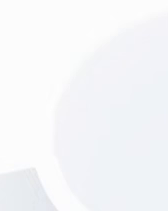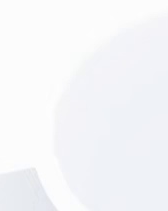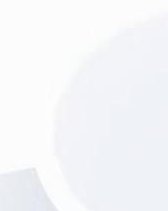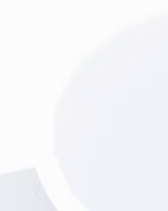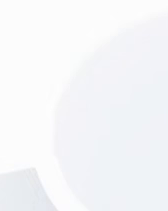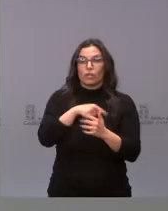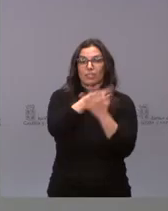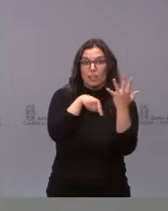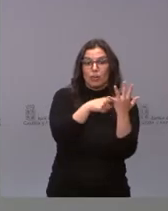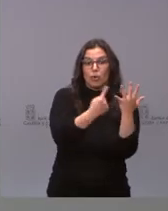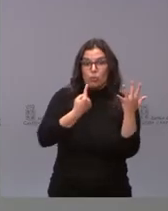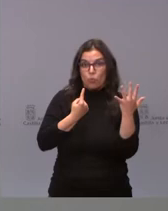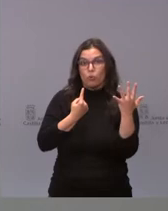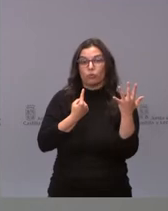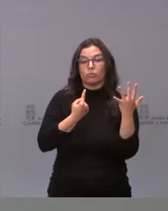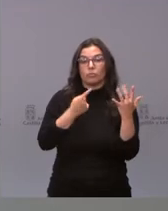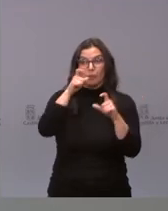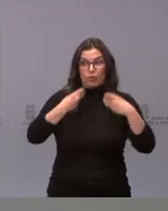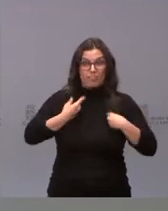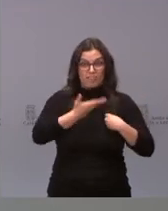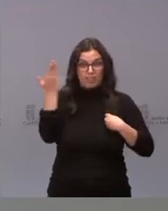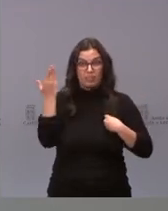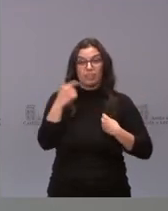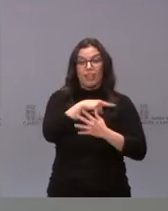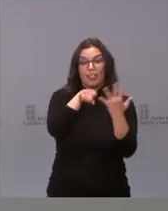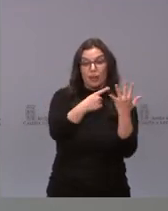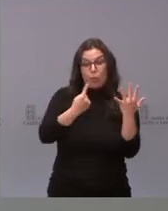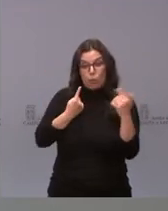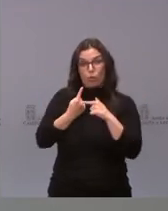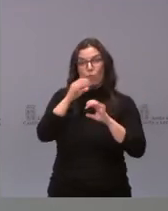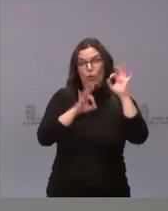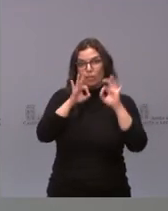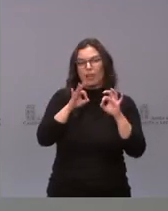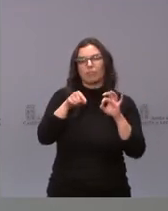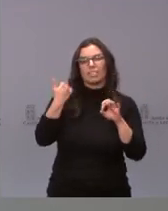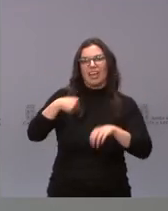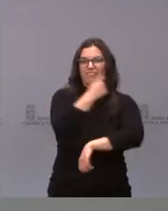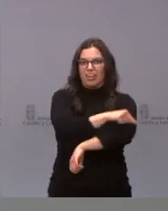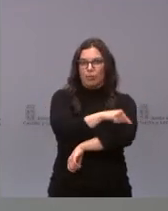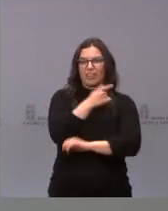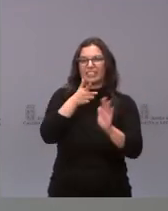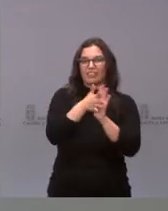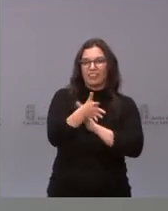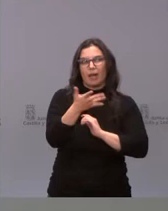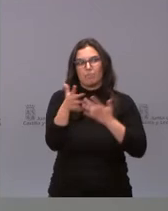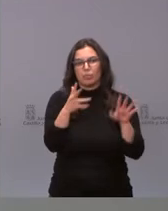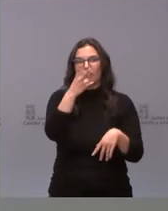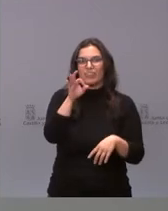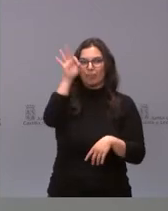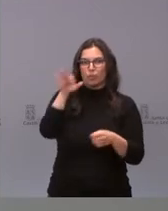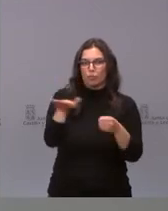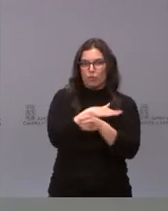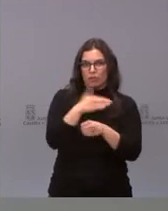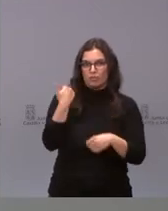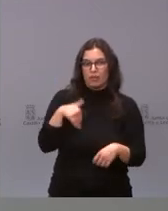de nuestros habitantes, de nuestra población en Castilla y León, está ya vacunada. Es decir, estamos en torno al 20% y